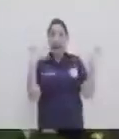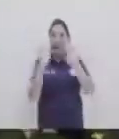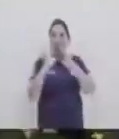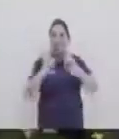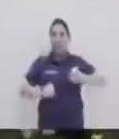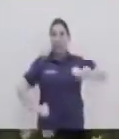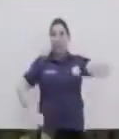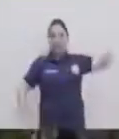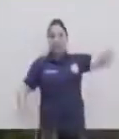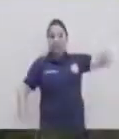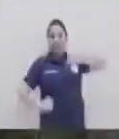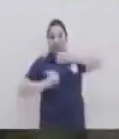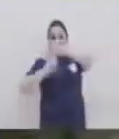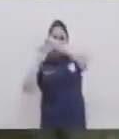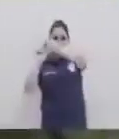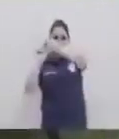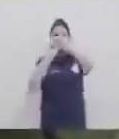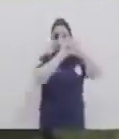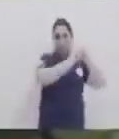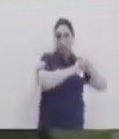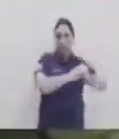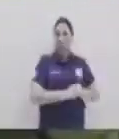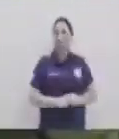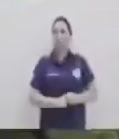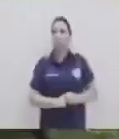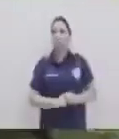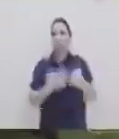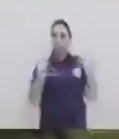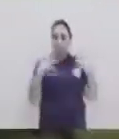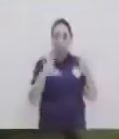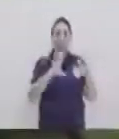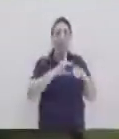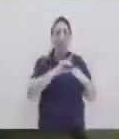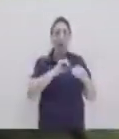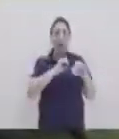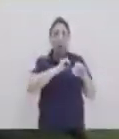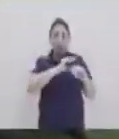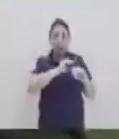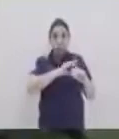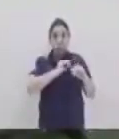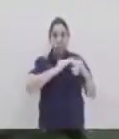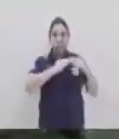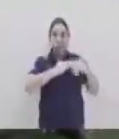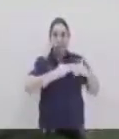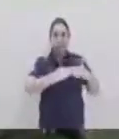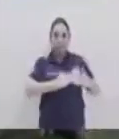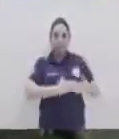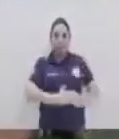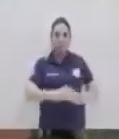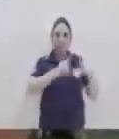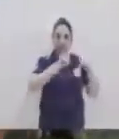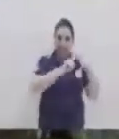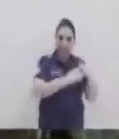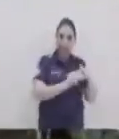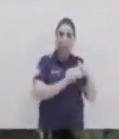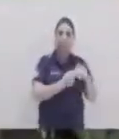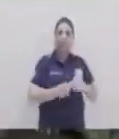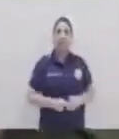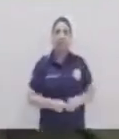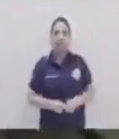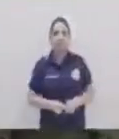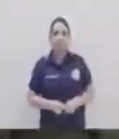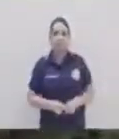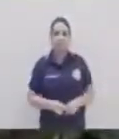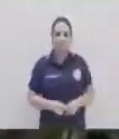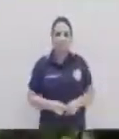estiramos un poco para que nuestras pulsaciones estén como cuando iniciamos la